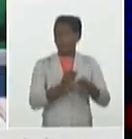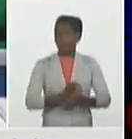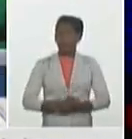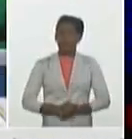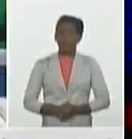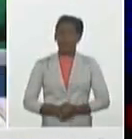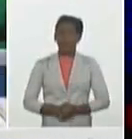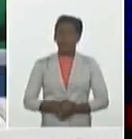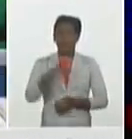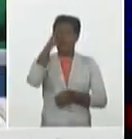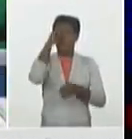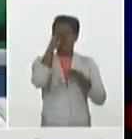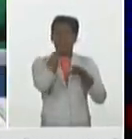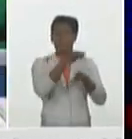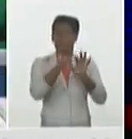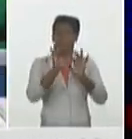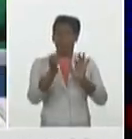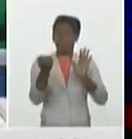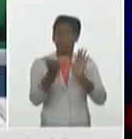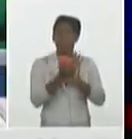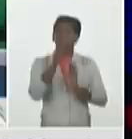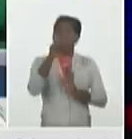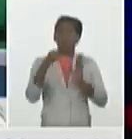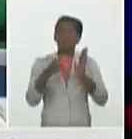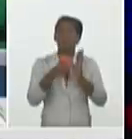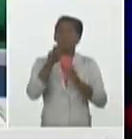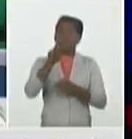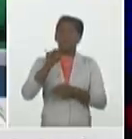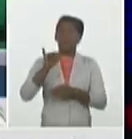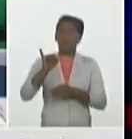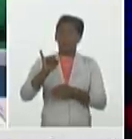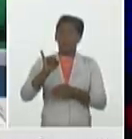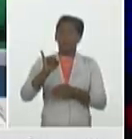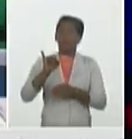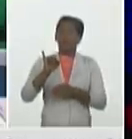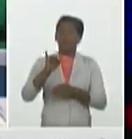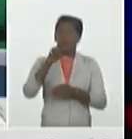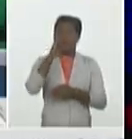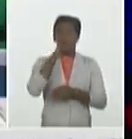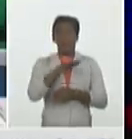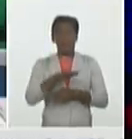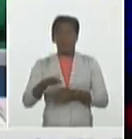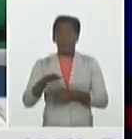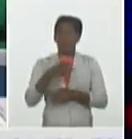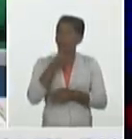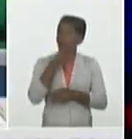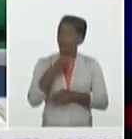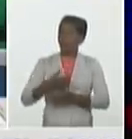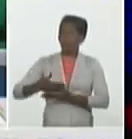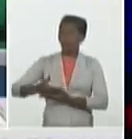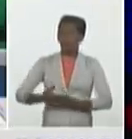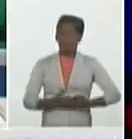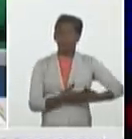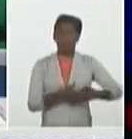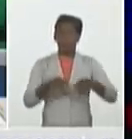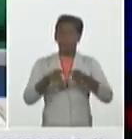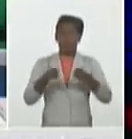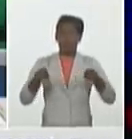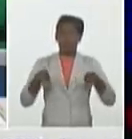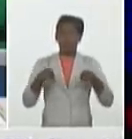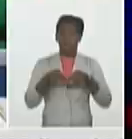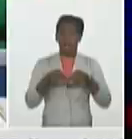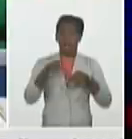cifra elevada 1026 niños jóvenes adolescentes lactantes en las salas de los